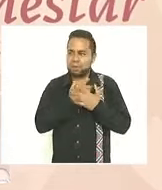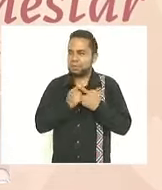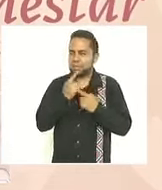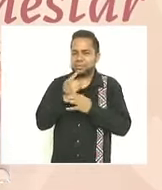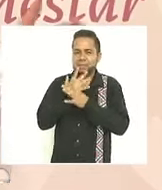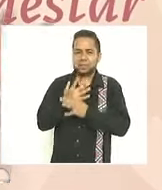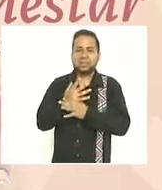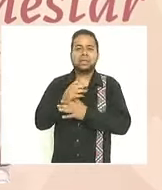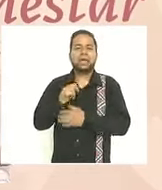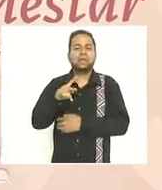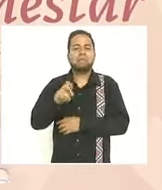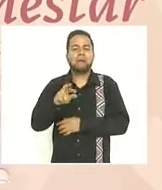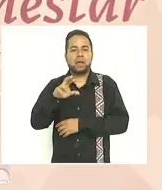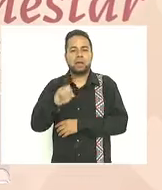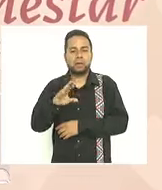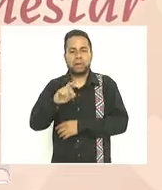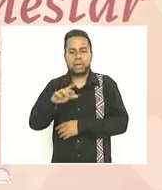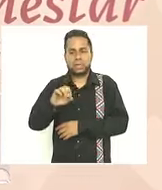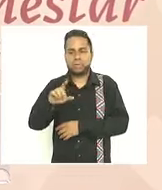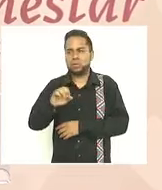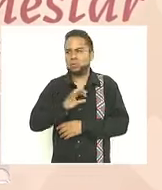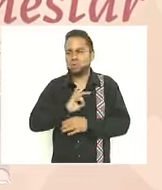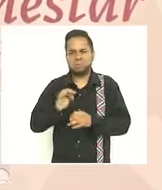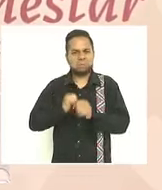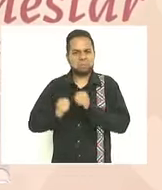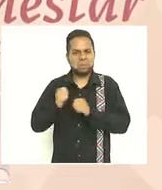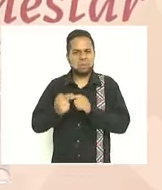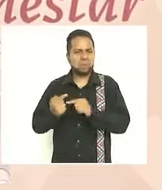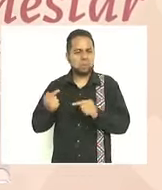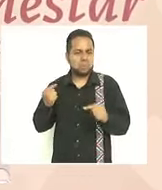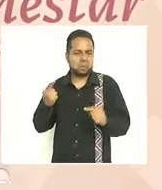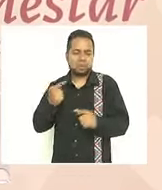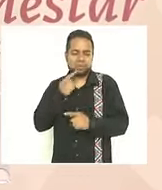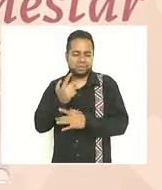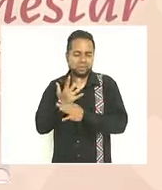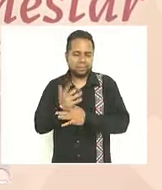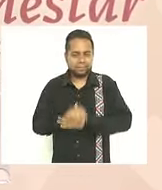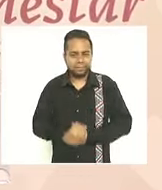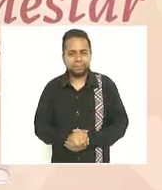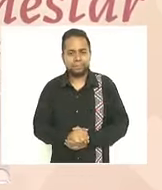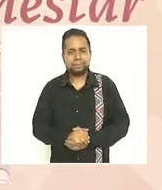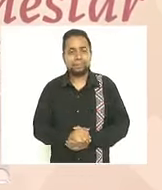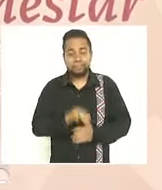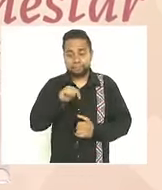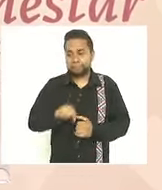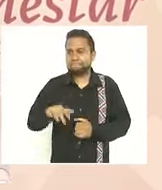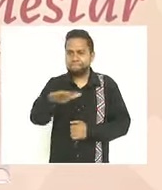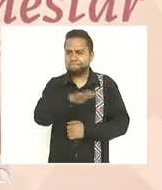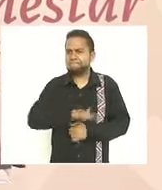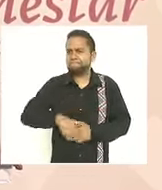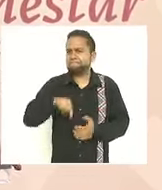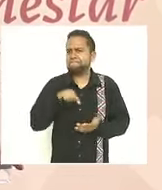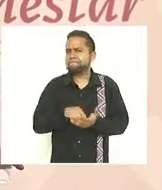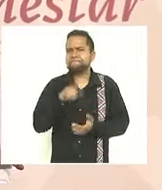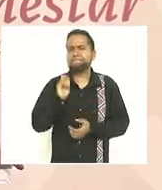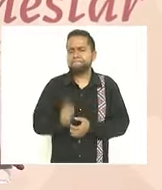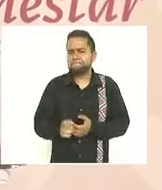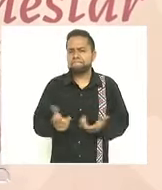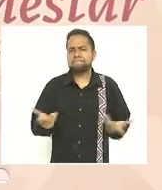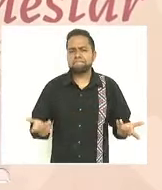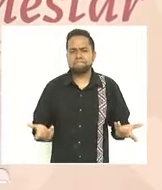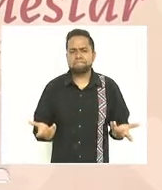Álvaro Carrillo hace ya algunos años En este lugar en donde la